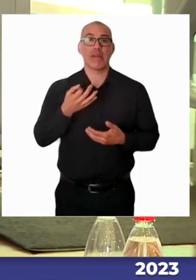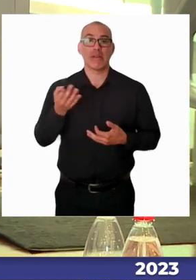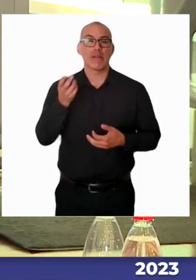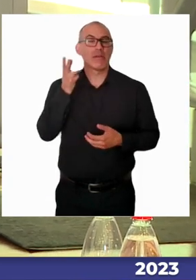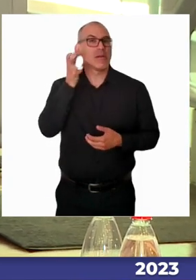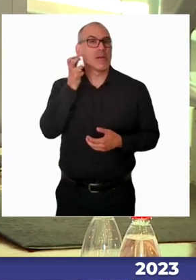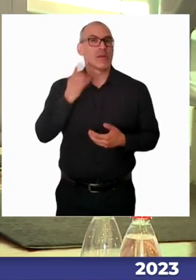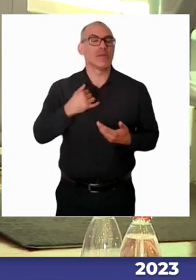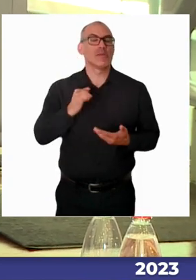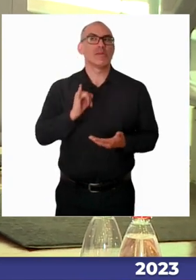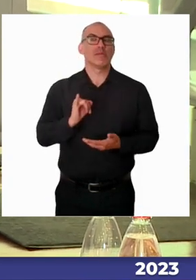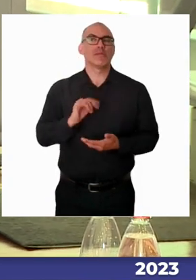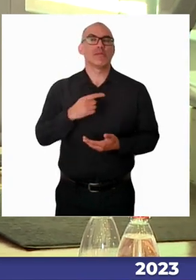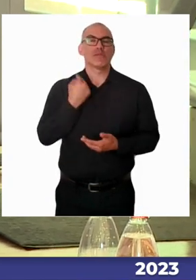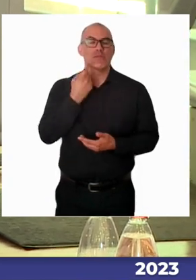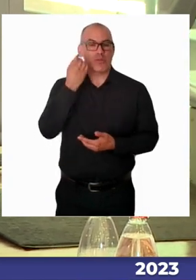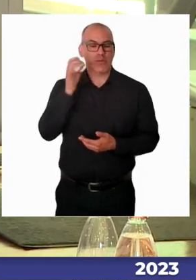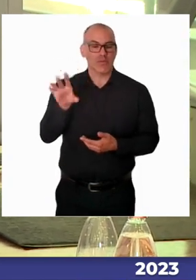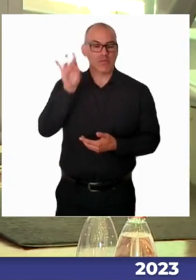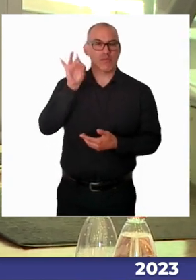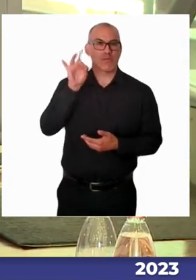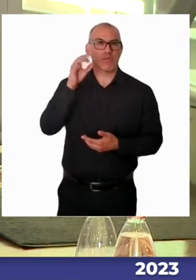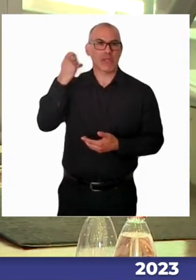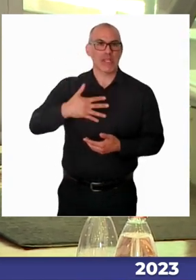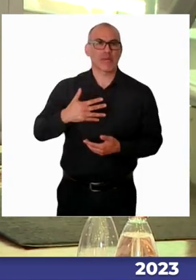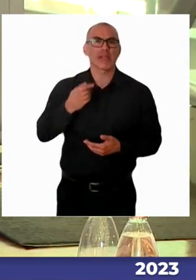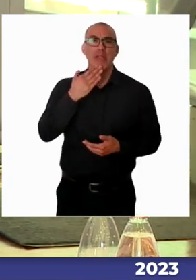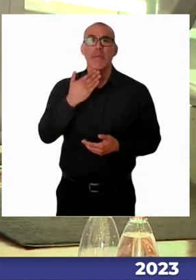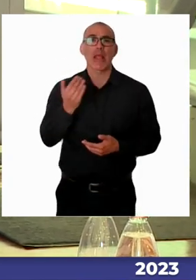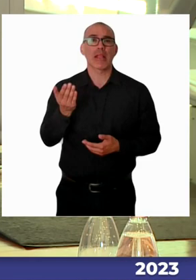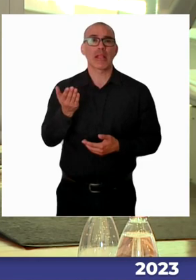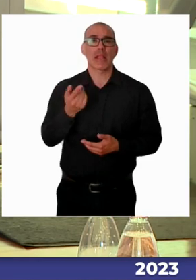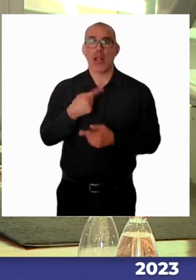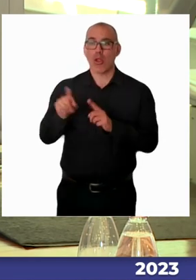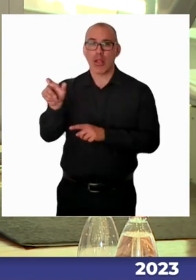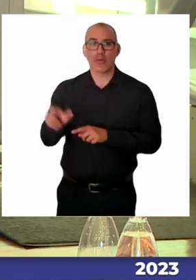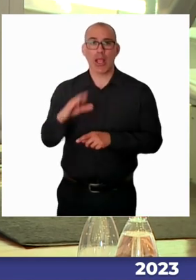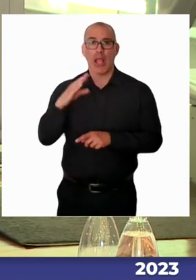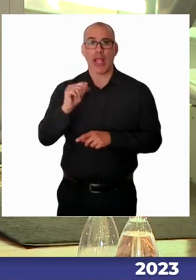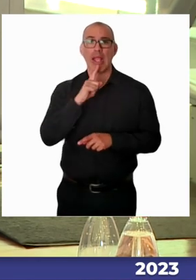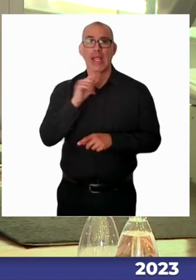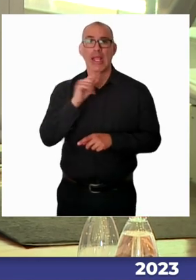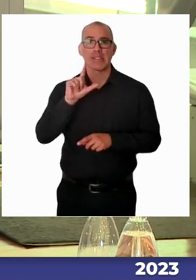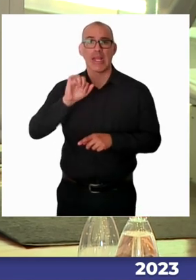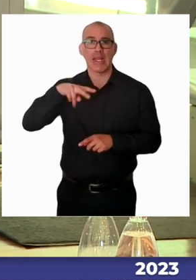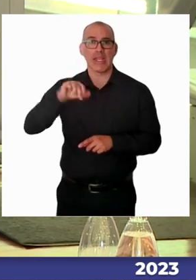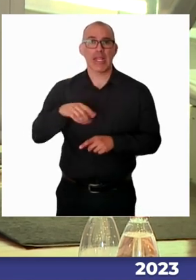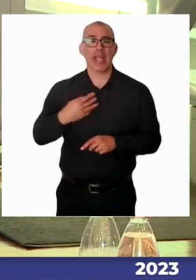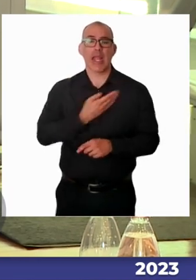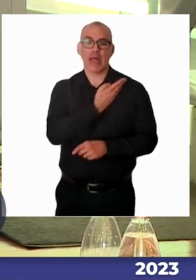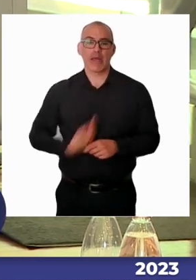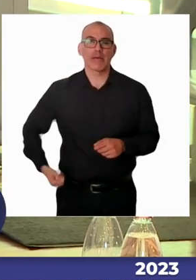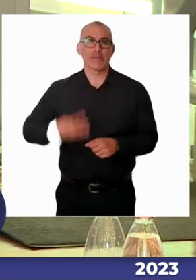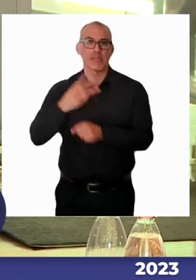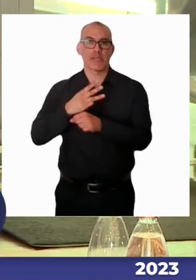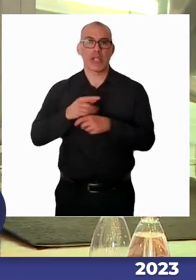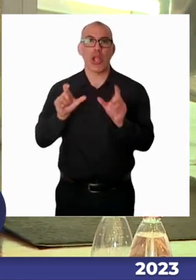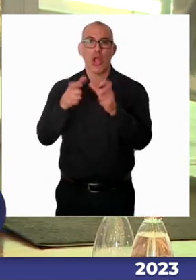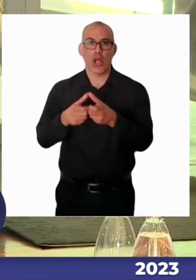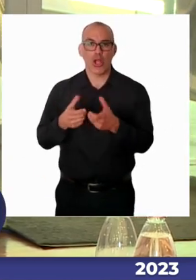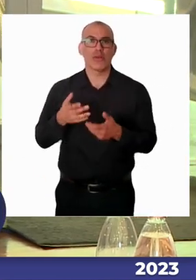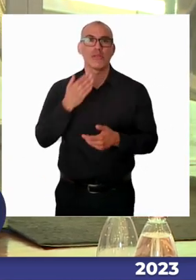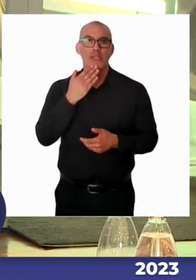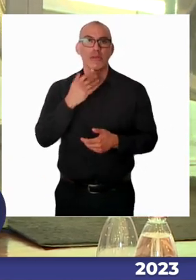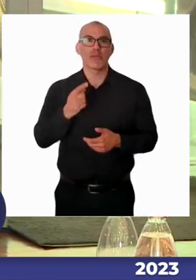importante, de hecho está Catalina, que es la actual presidenta de la Comisión de Personas de Mayores y Discapacidad, que además vinimos igual, porque hoy día parece que nos